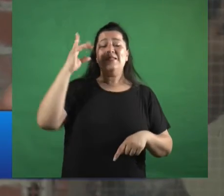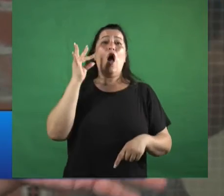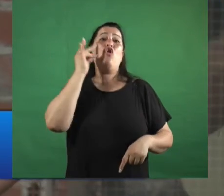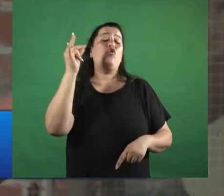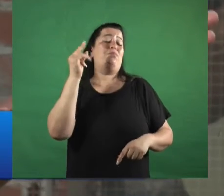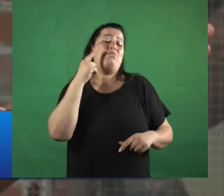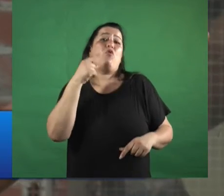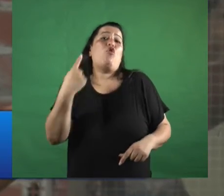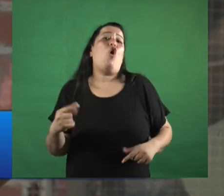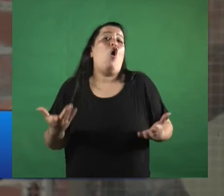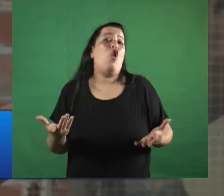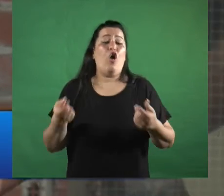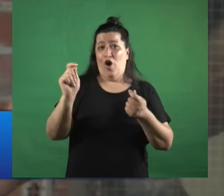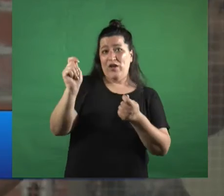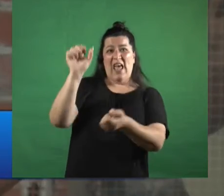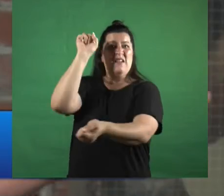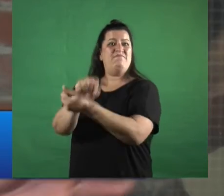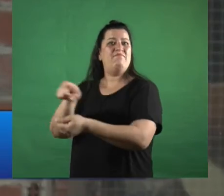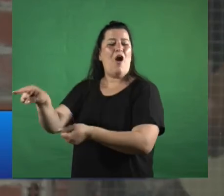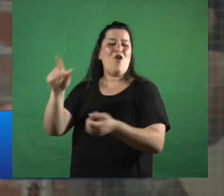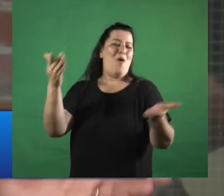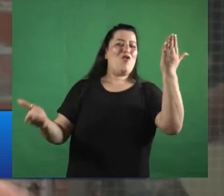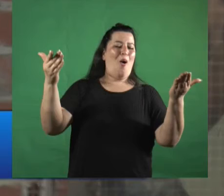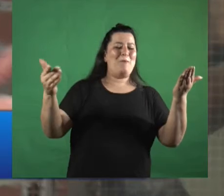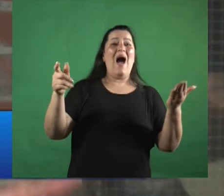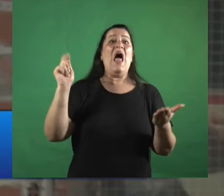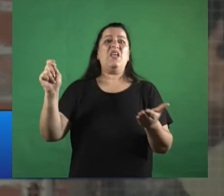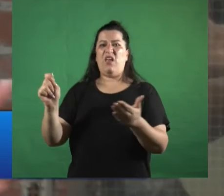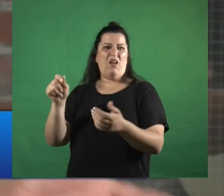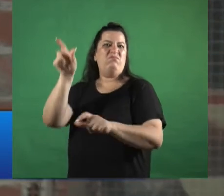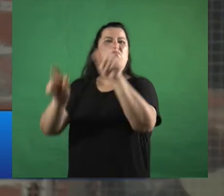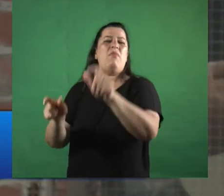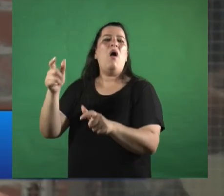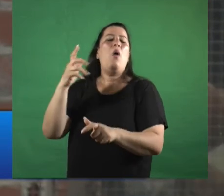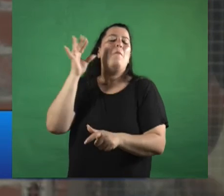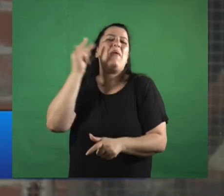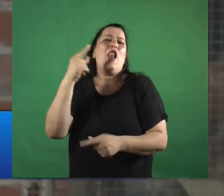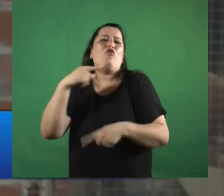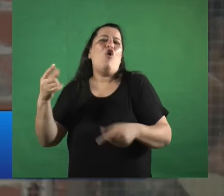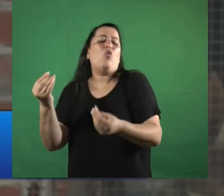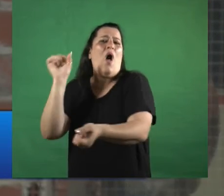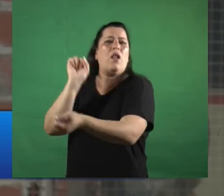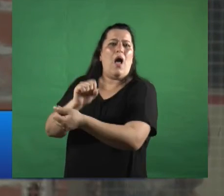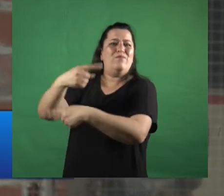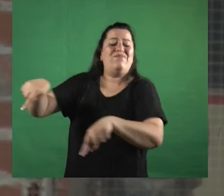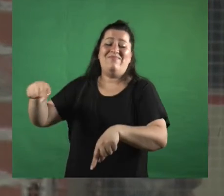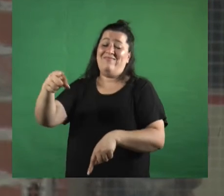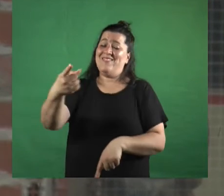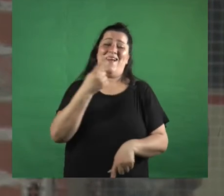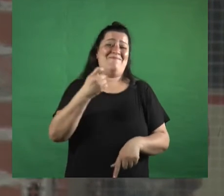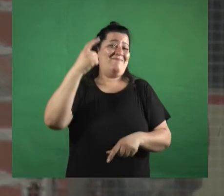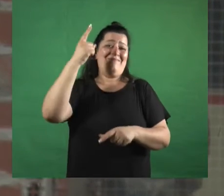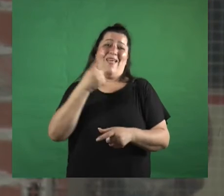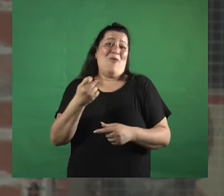de quienes son la población carcelaria mayoritariamente y los barrios populares ya está listo ahí aparece con claridad este fenómeno del